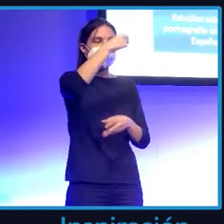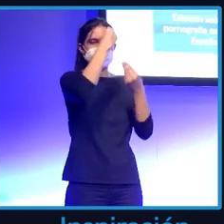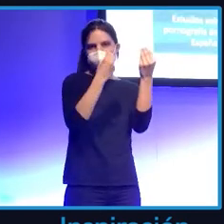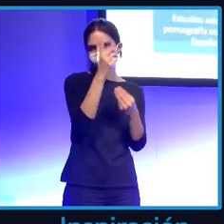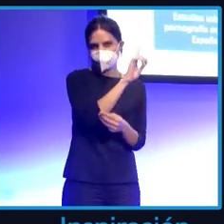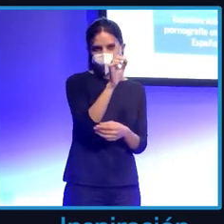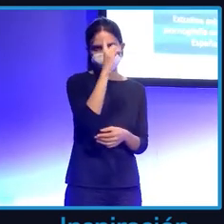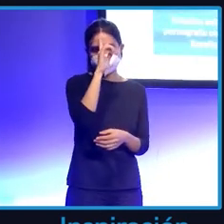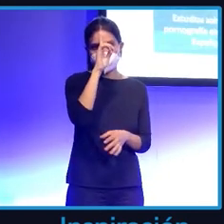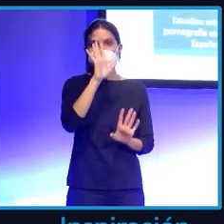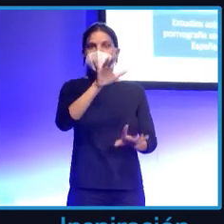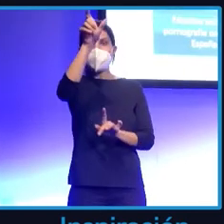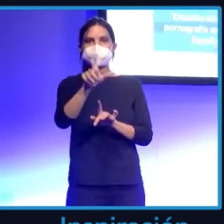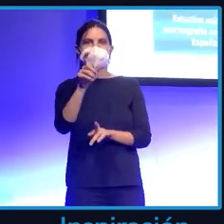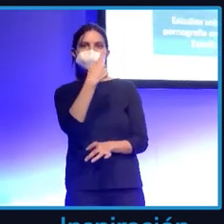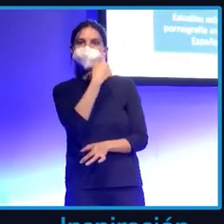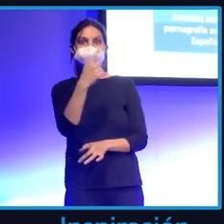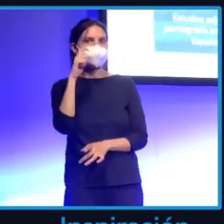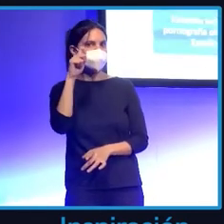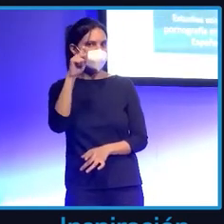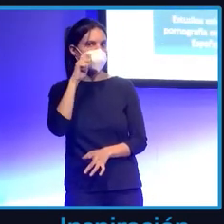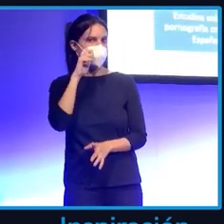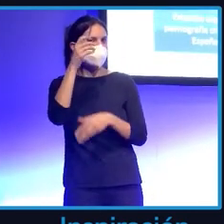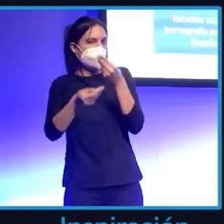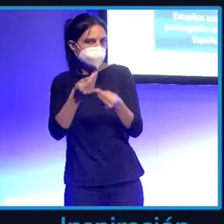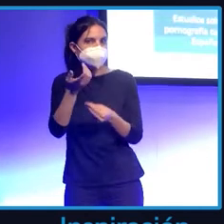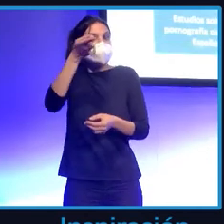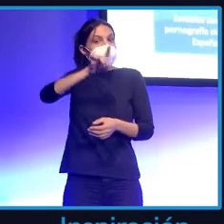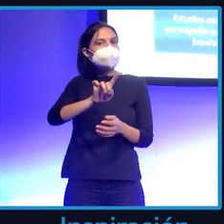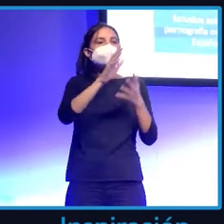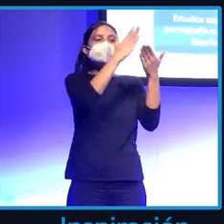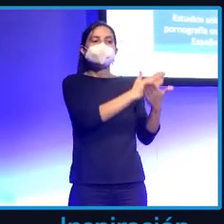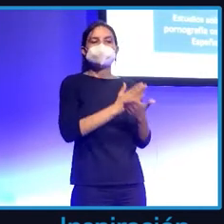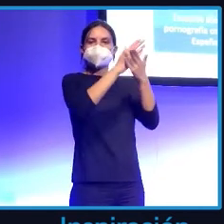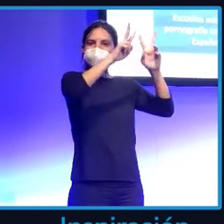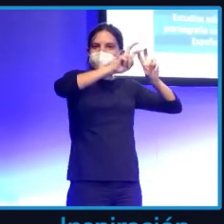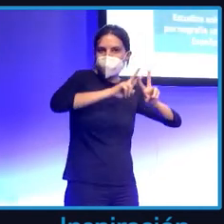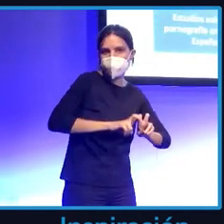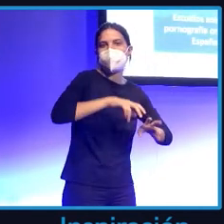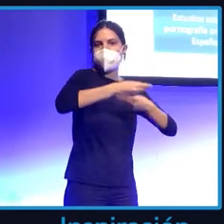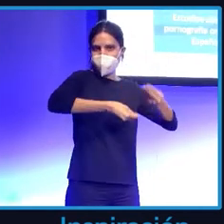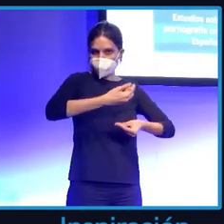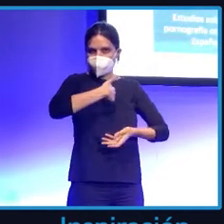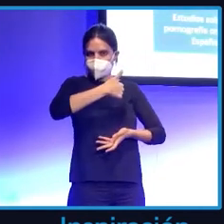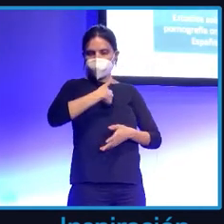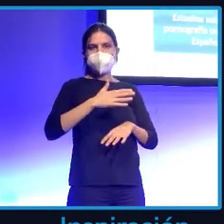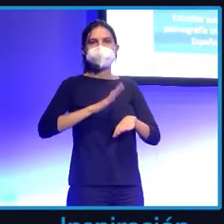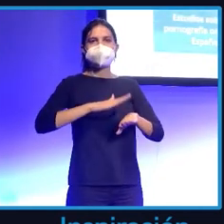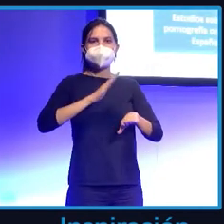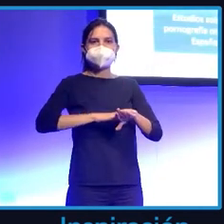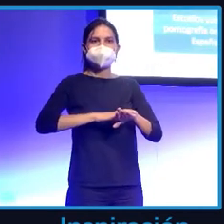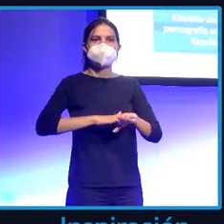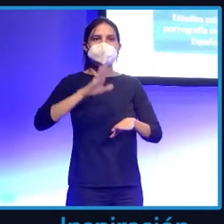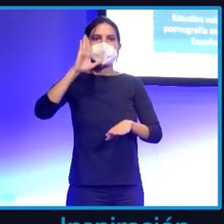peritos y detectives. Y también he realizado estudios como pornografía online en España